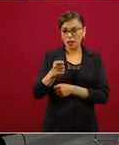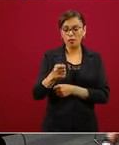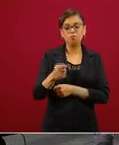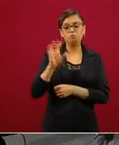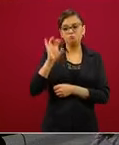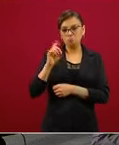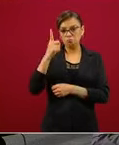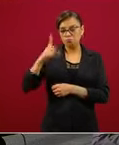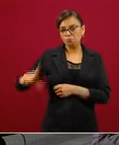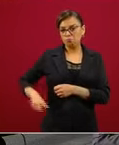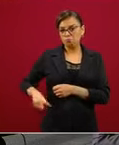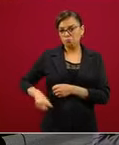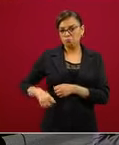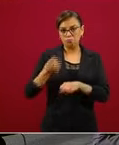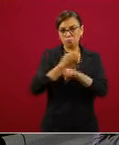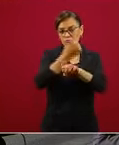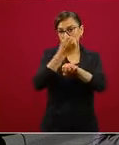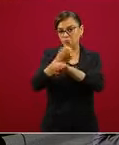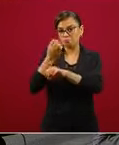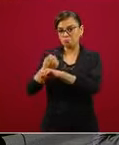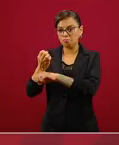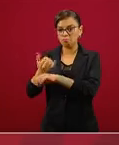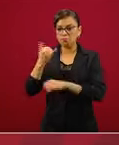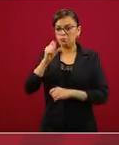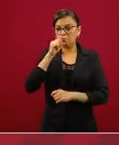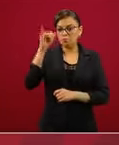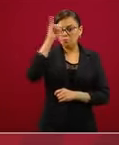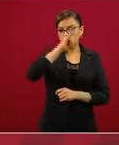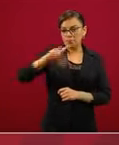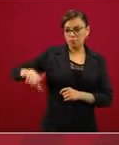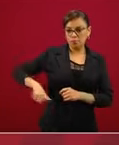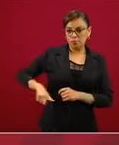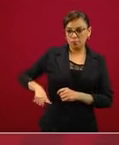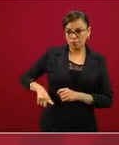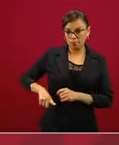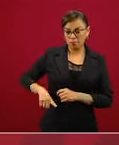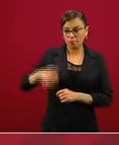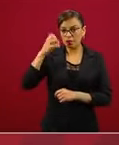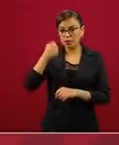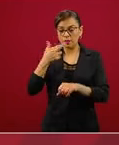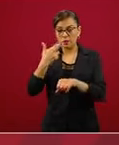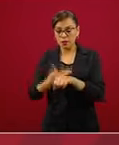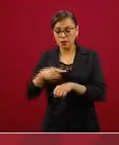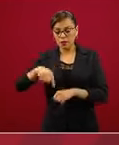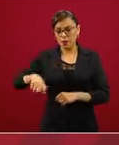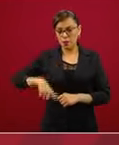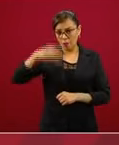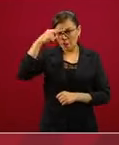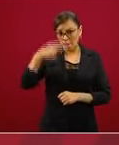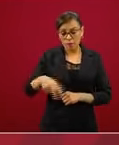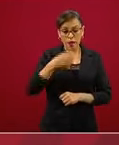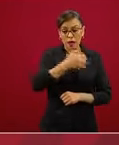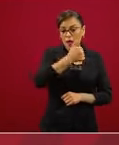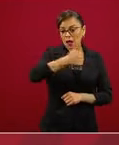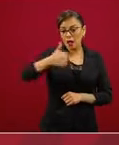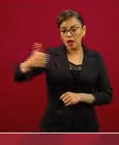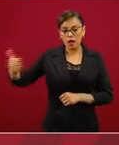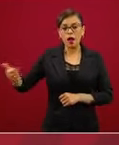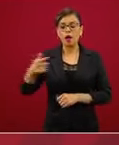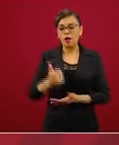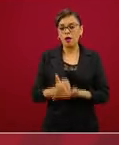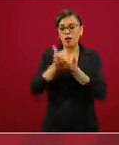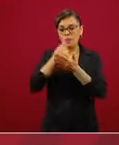a la jefatura de gobierno por parte de los distintos secretarios del gobierno de México. Nos parece